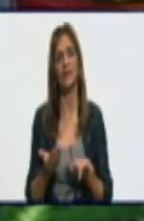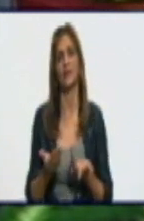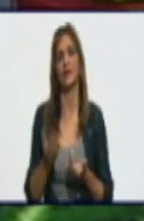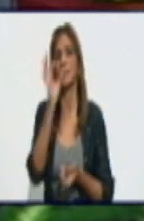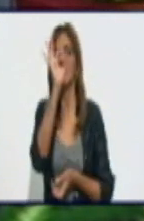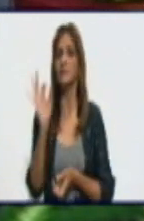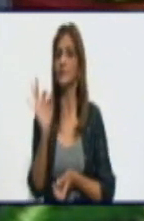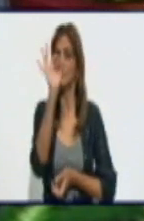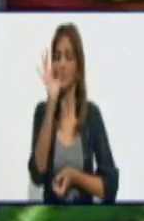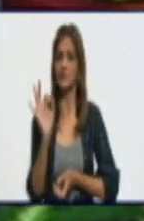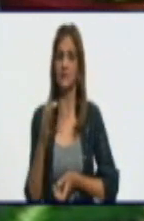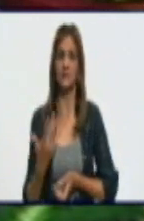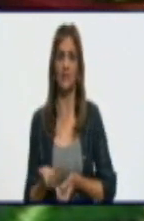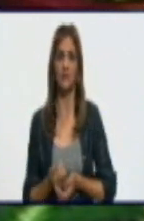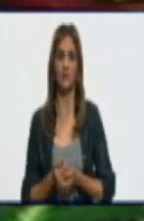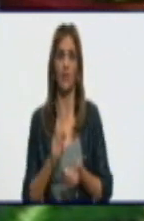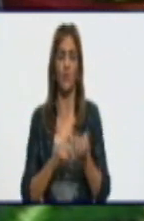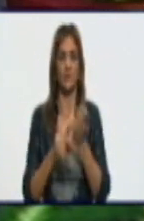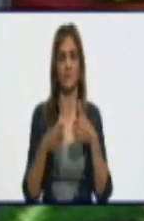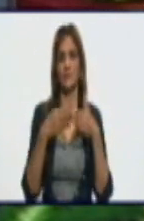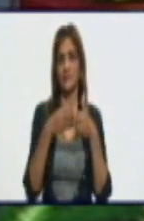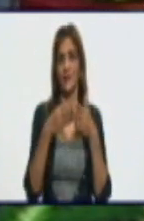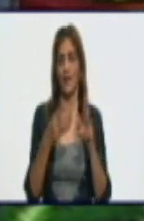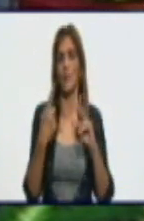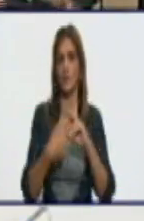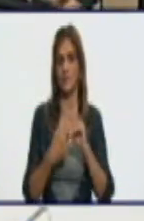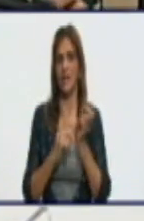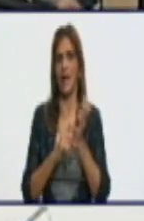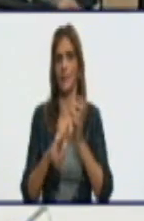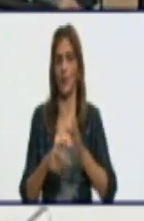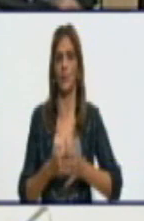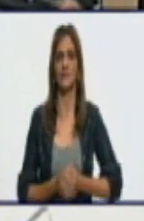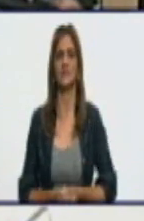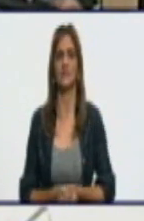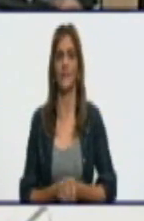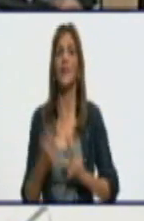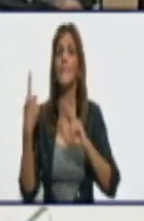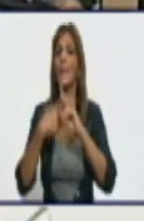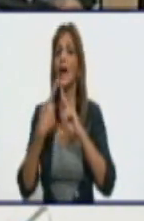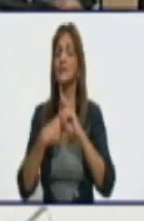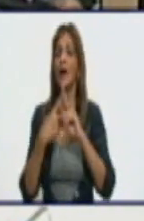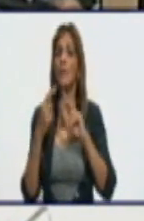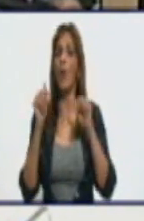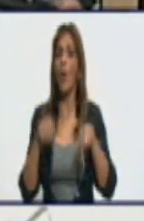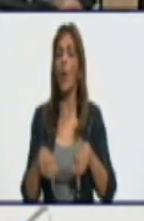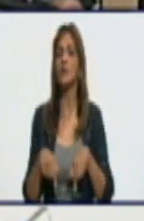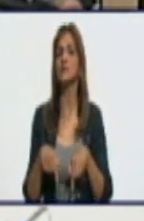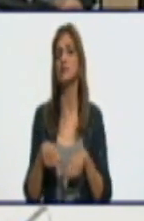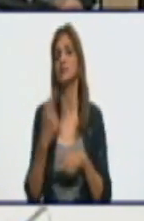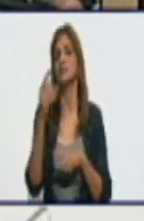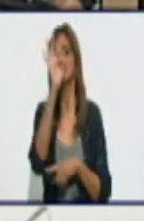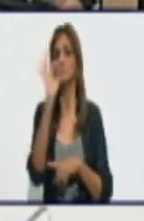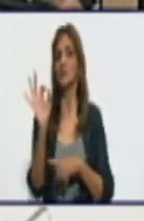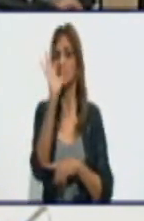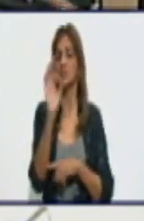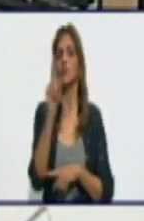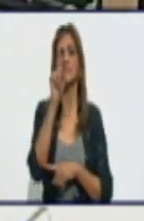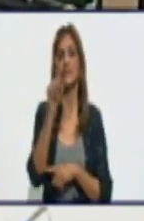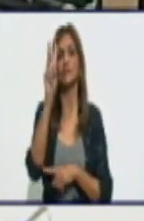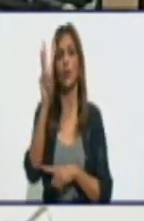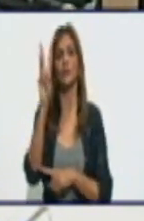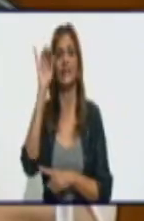de la enfermedad en la provincia, y del territorio en sentido general. Bueno, imagínense que Bayamo tiene hoy una tasa de 136